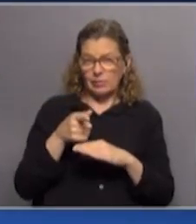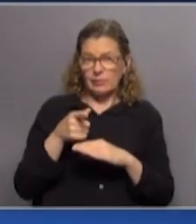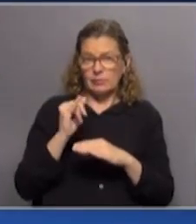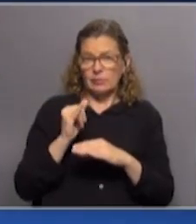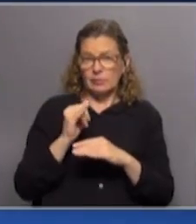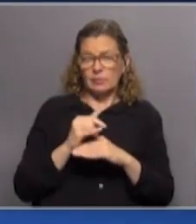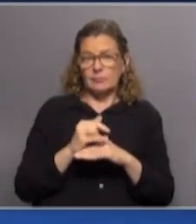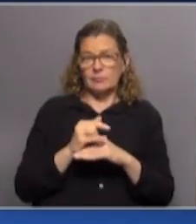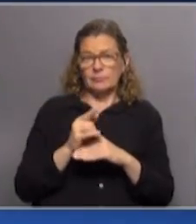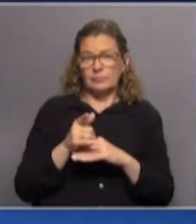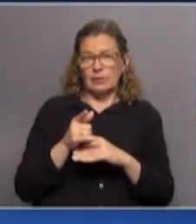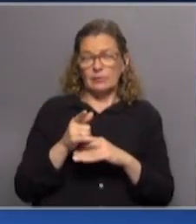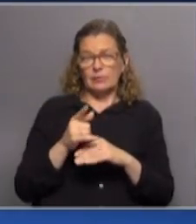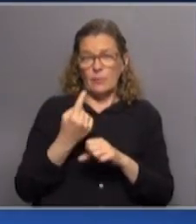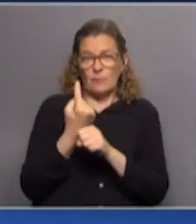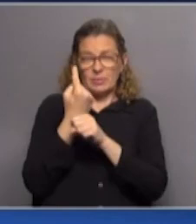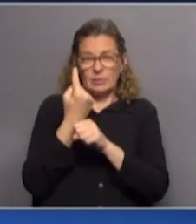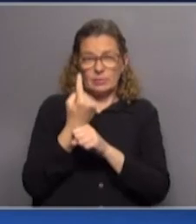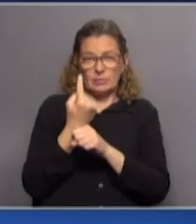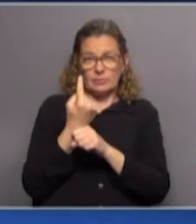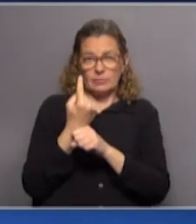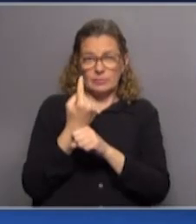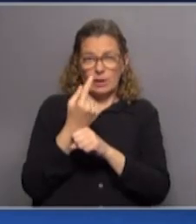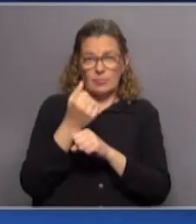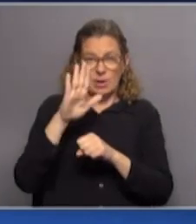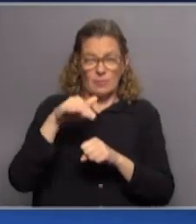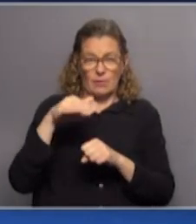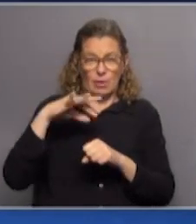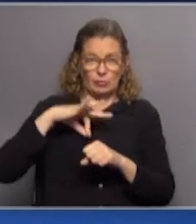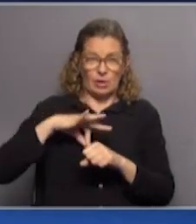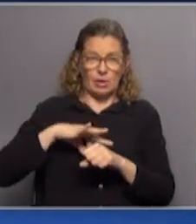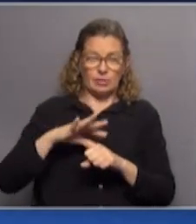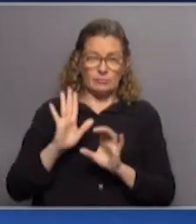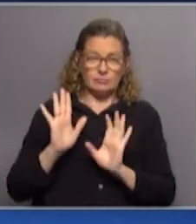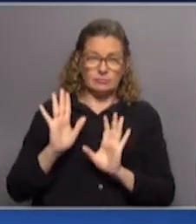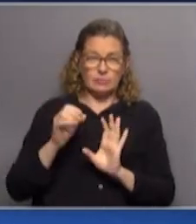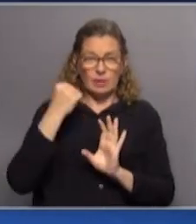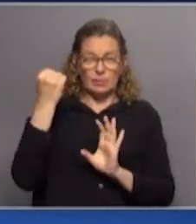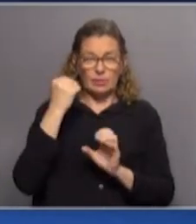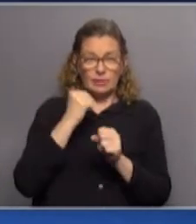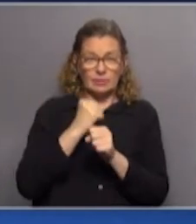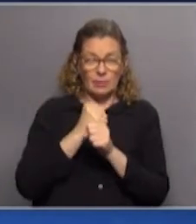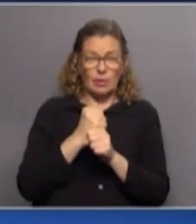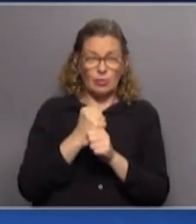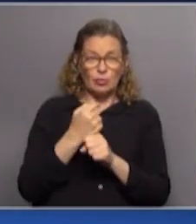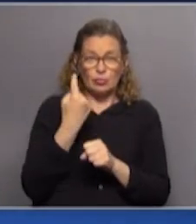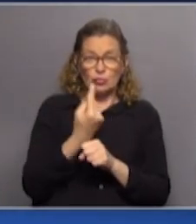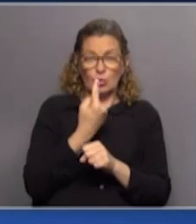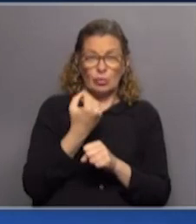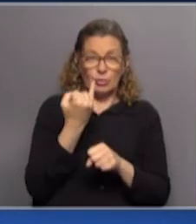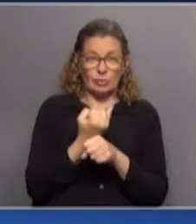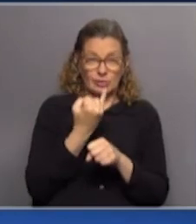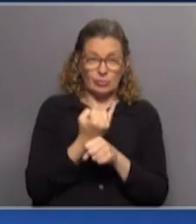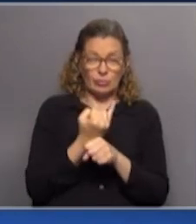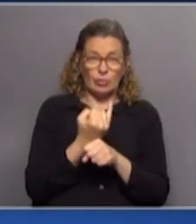ocurrió. ocurrió y se priorizó al que menos gana y al que trabaja solamente en una institución,